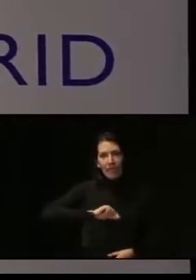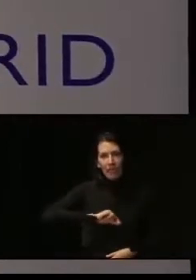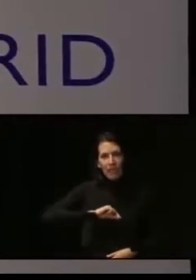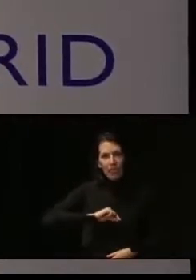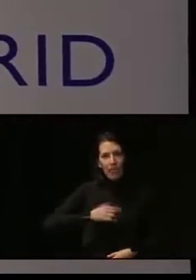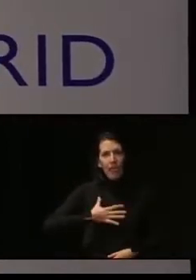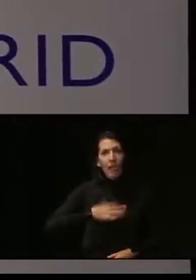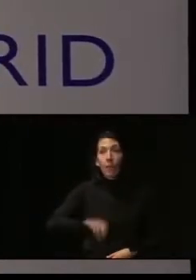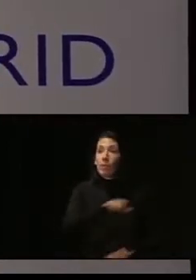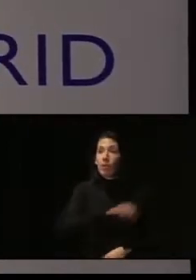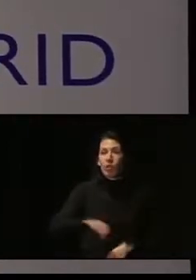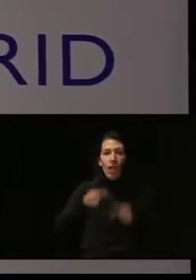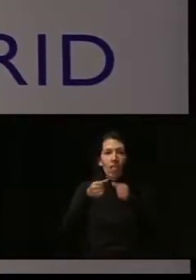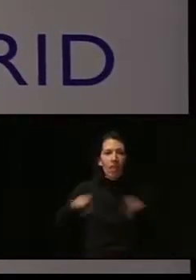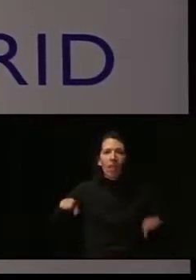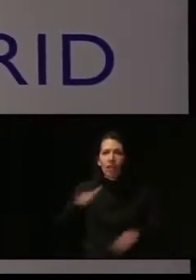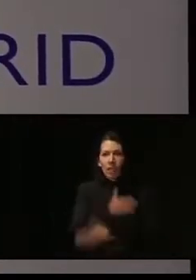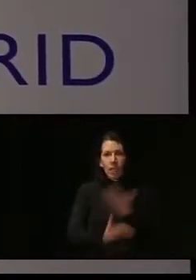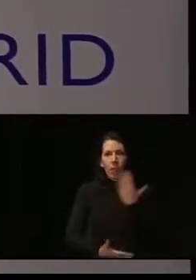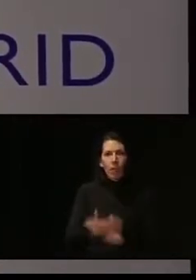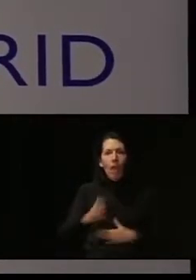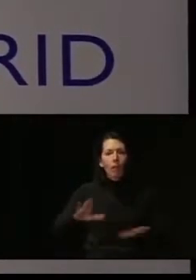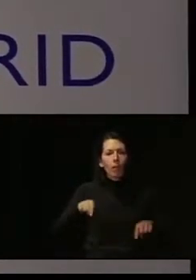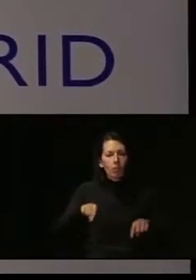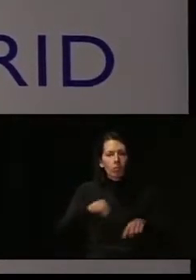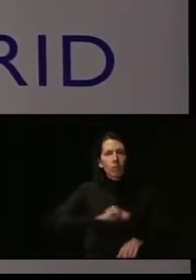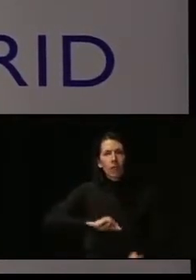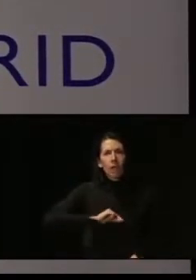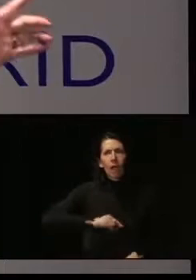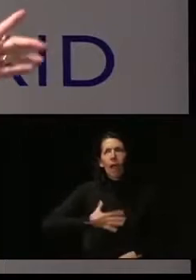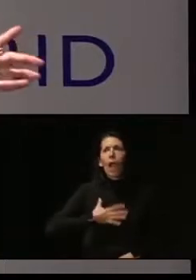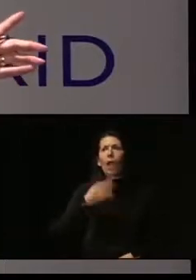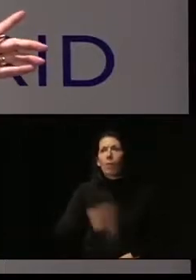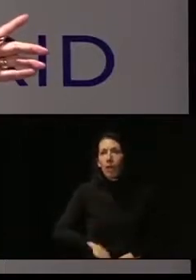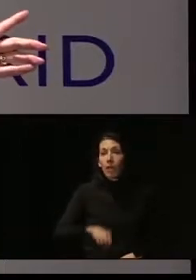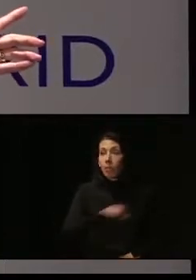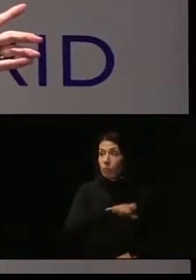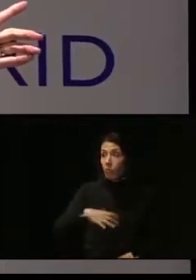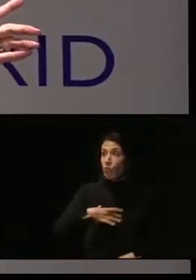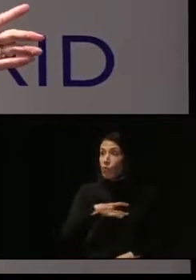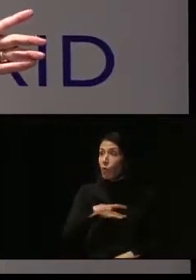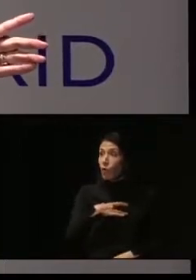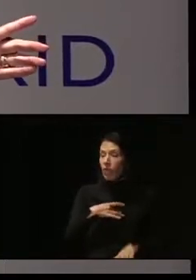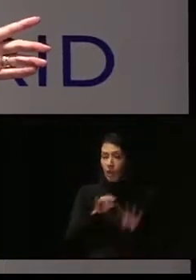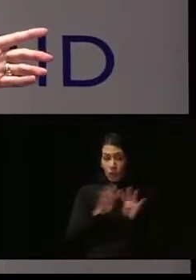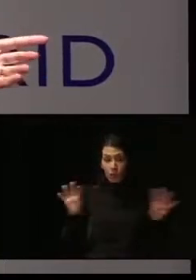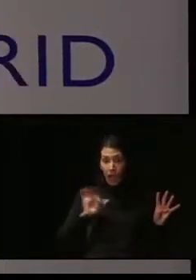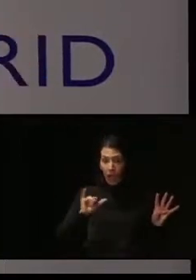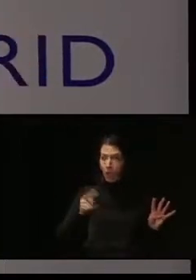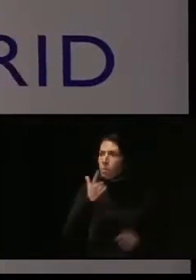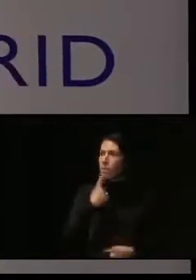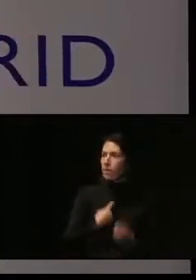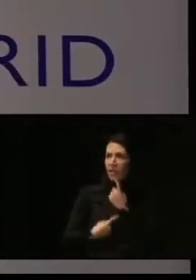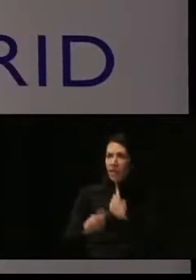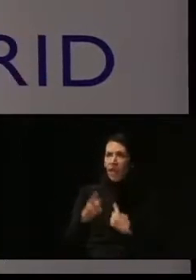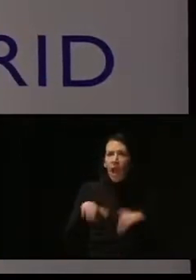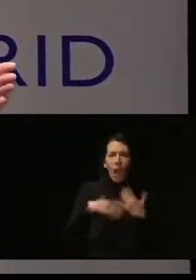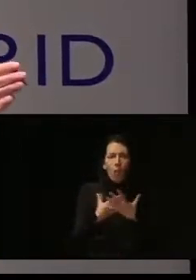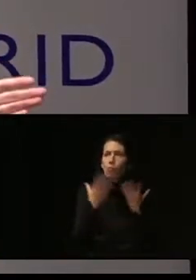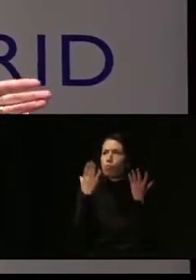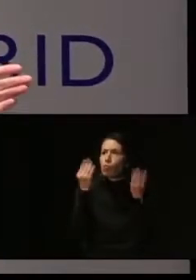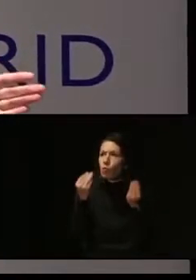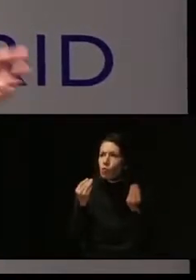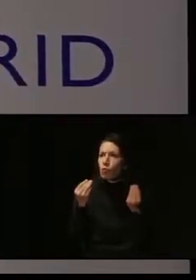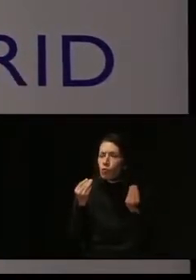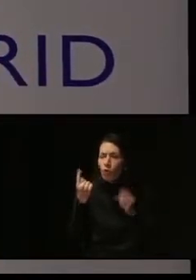que definimos con discapacidad se sentían capaces. Y los funcionarios que estaban me decían, es que hemos recibido muchísimo